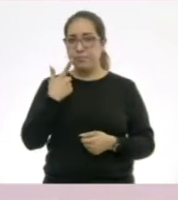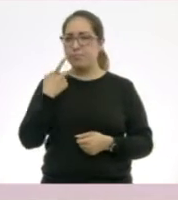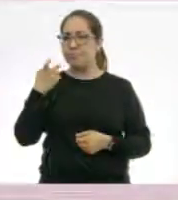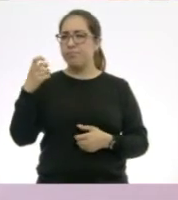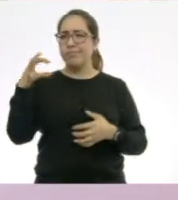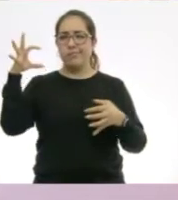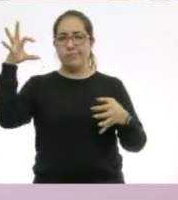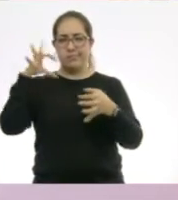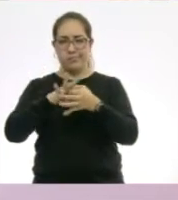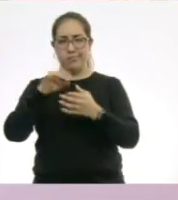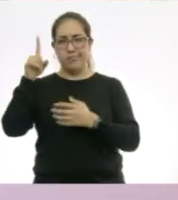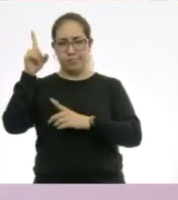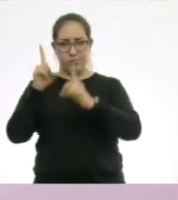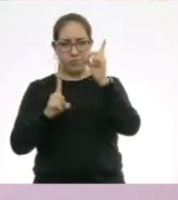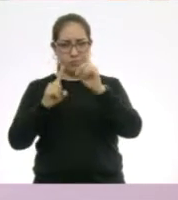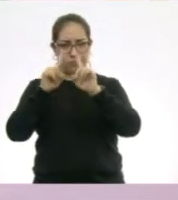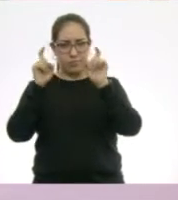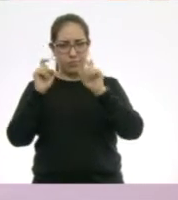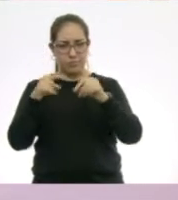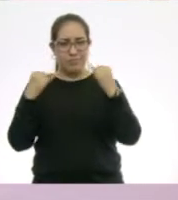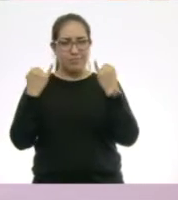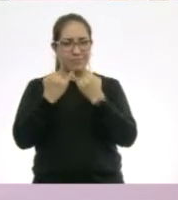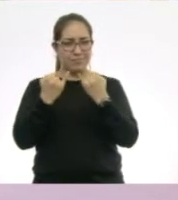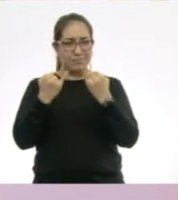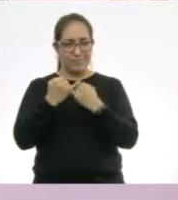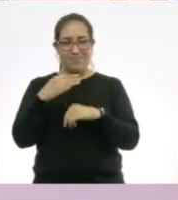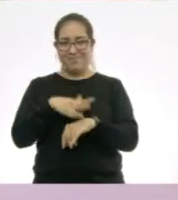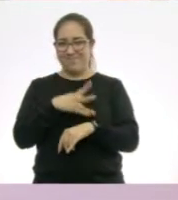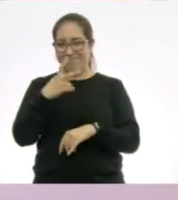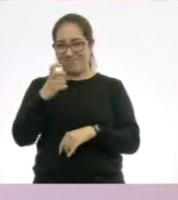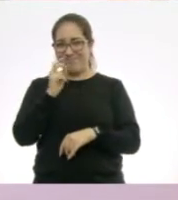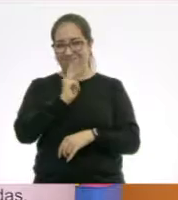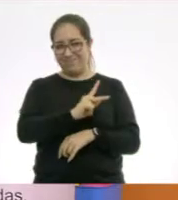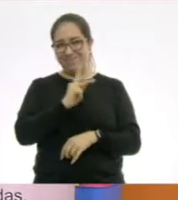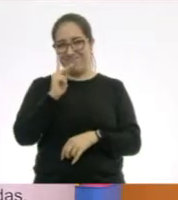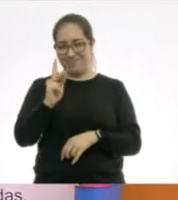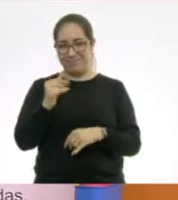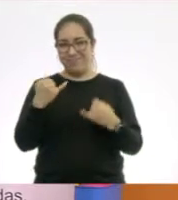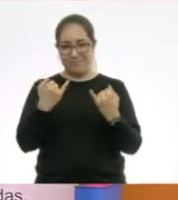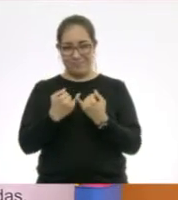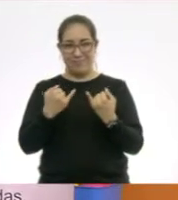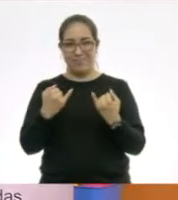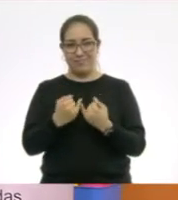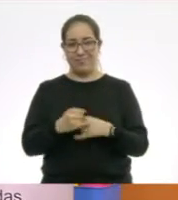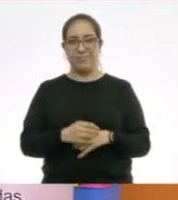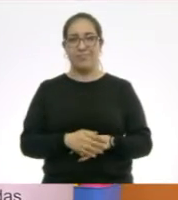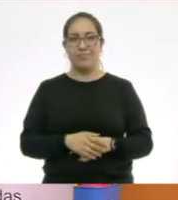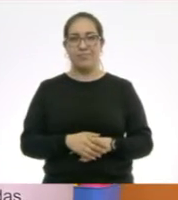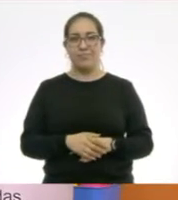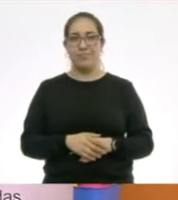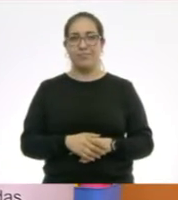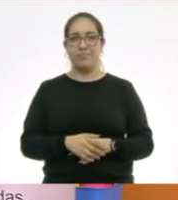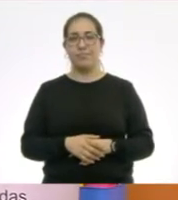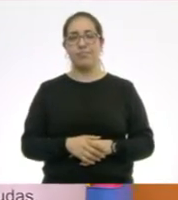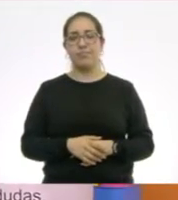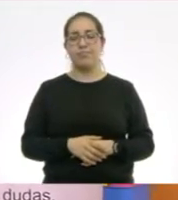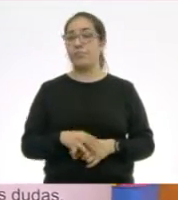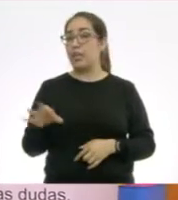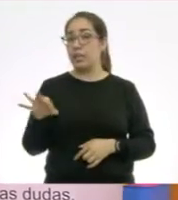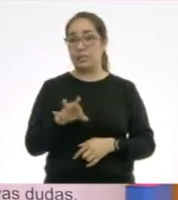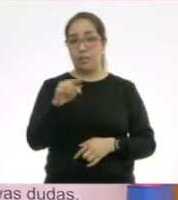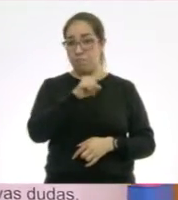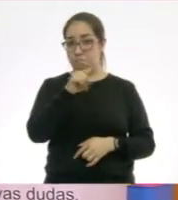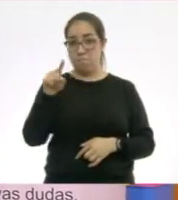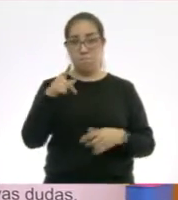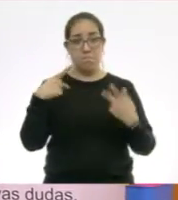tiene que ver con esta duda. Por eso yo le ponía esta, esta que quería saber. Si tú no te cuidas,